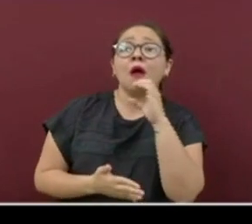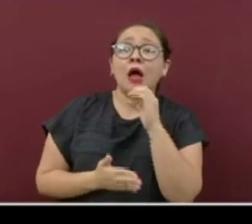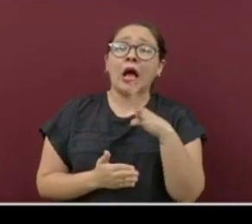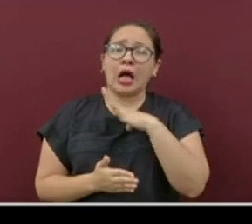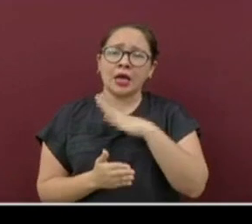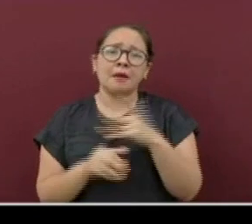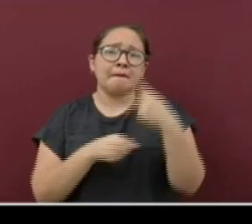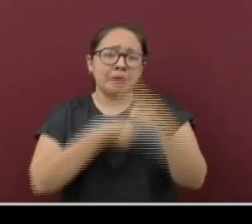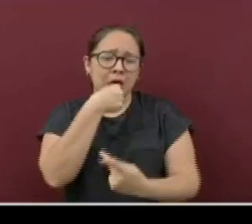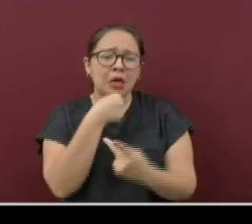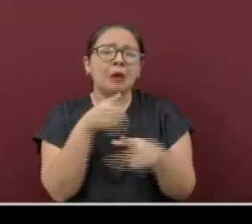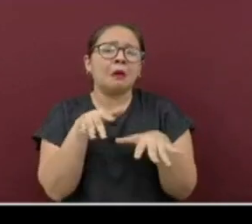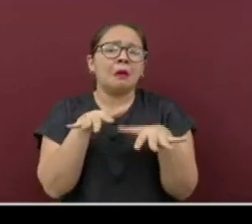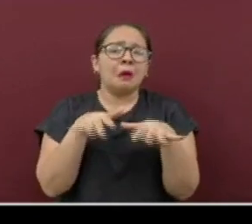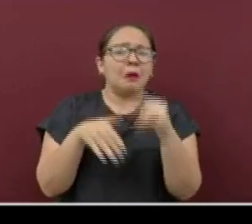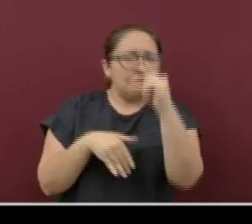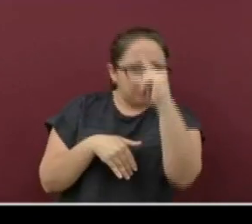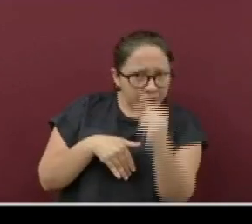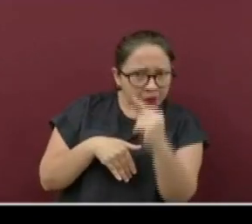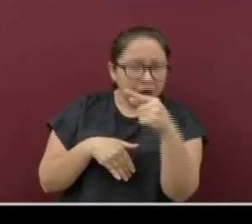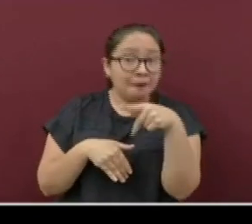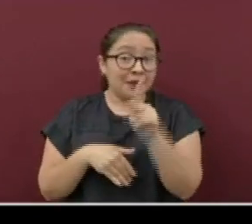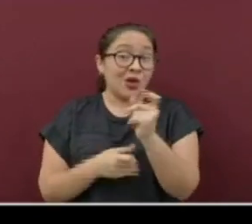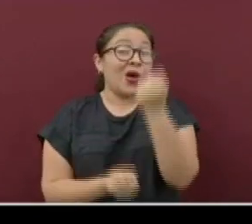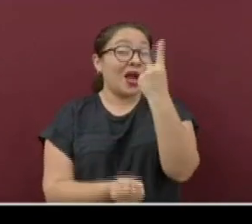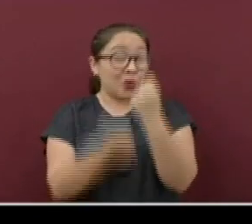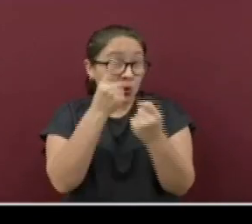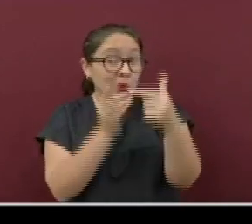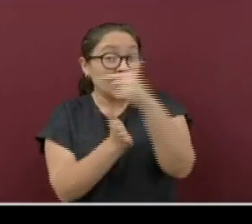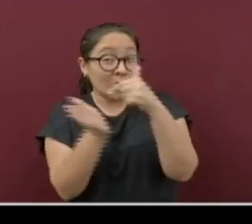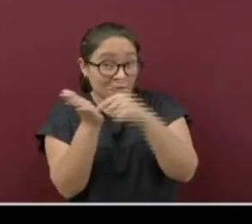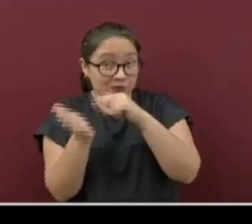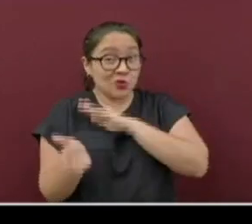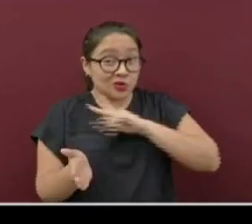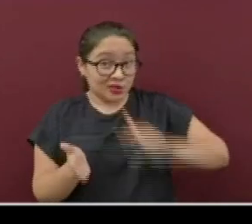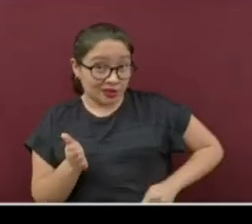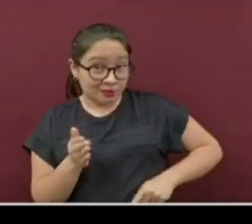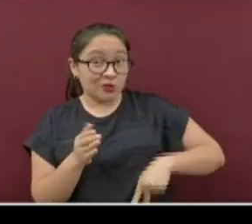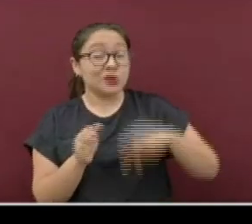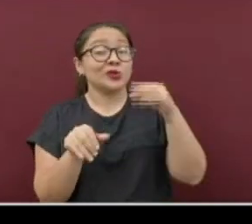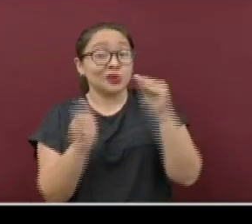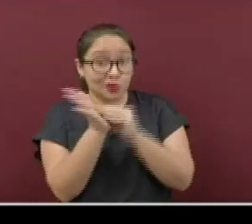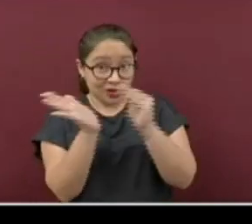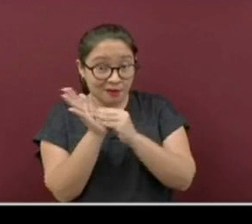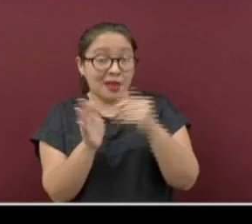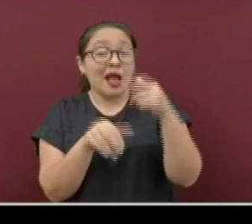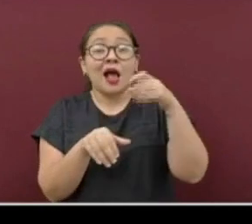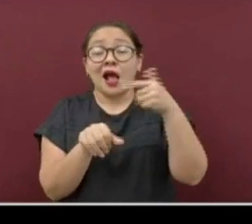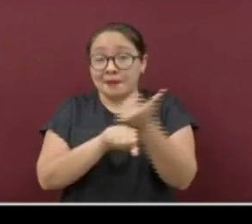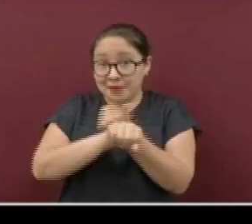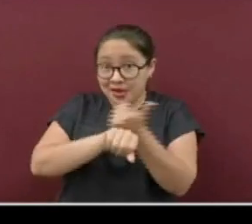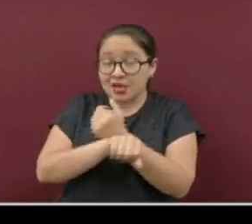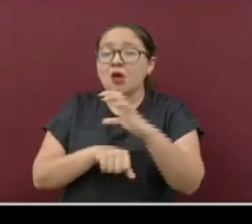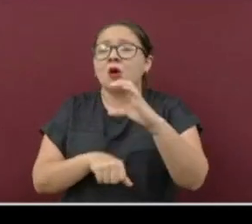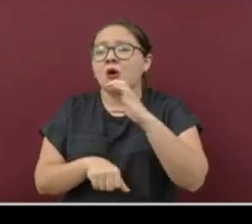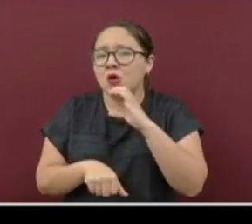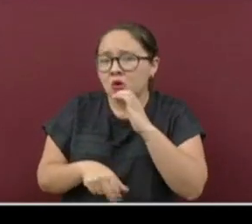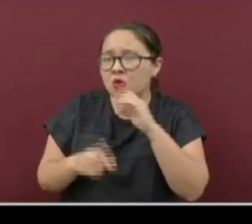riesgo bajo, sin embargo, algunos municipios perduran en amarillo, como Córdoba, Río Blanco,